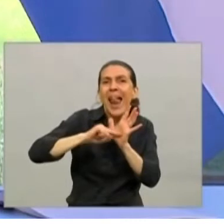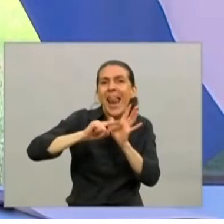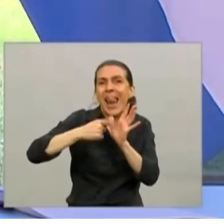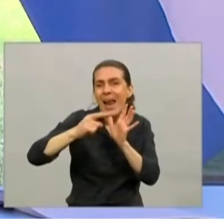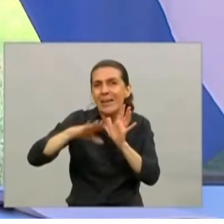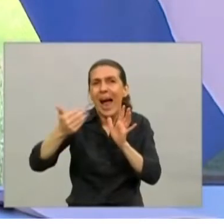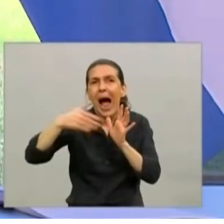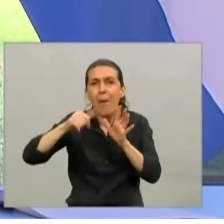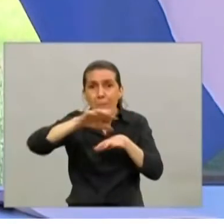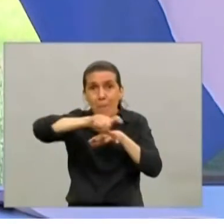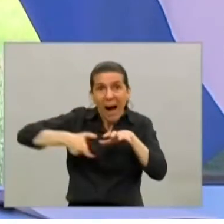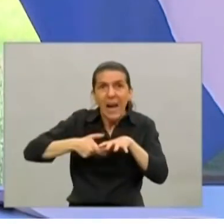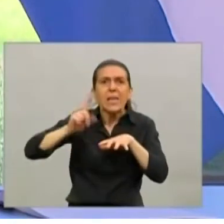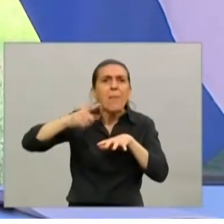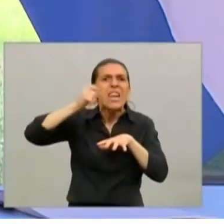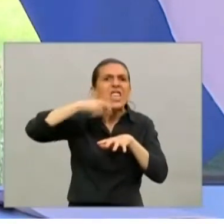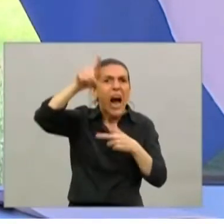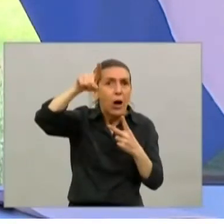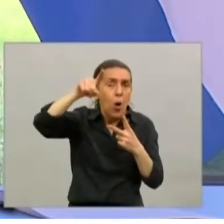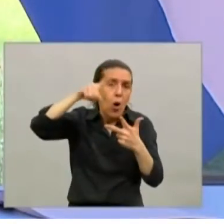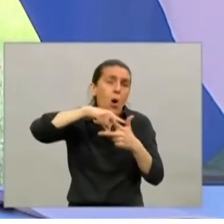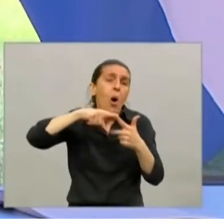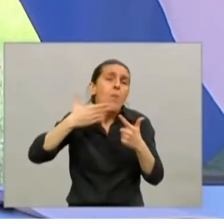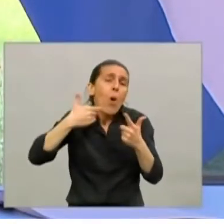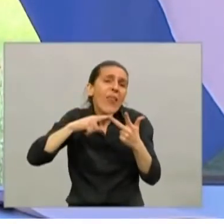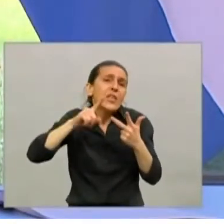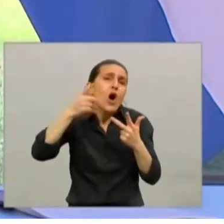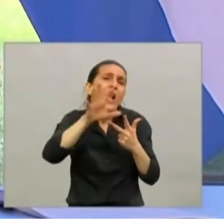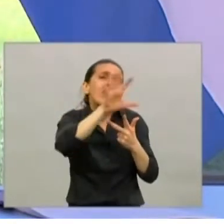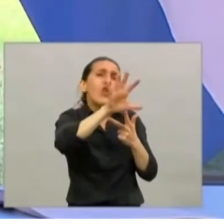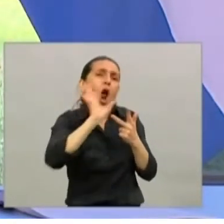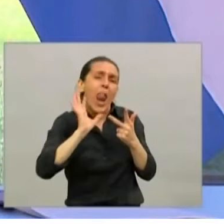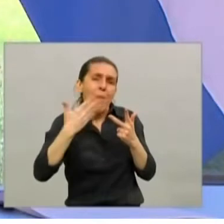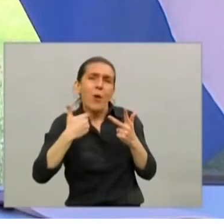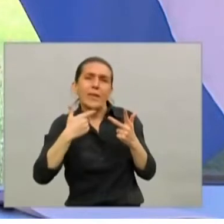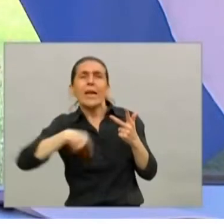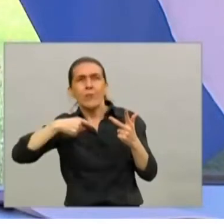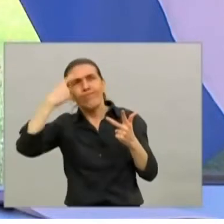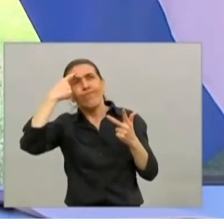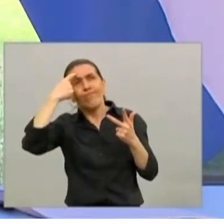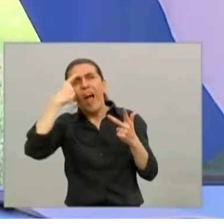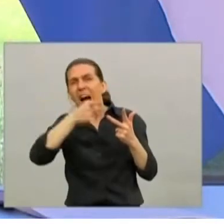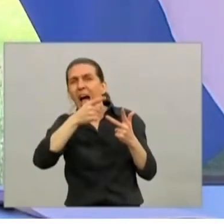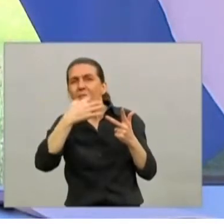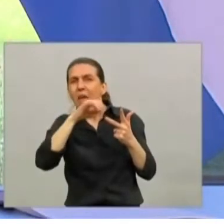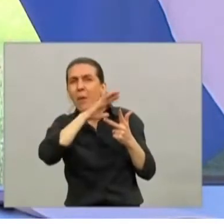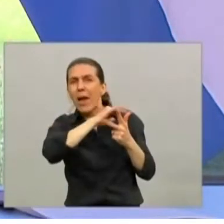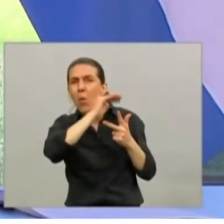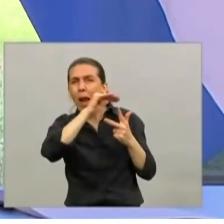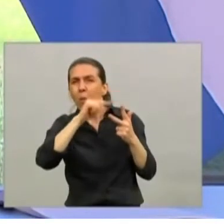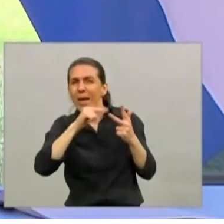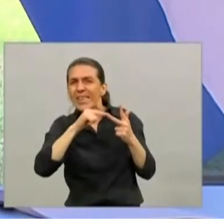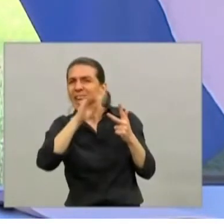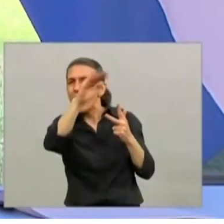Aires, en el Chaco, y tal vez alguna otra zona que nosotros entendamos que debe entrar en la misma sintonía que estamos